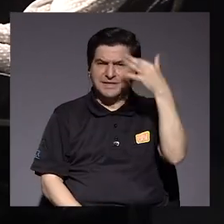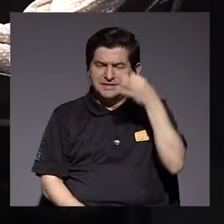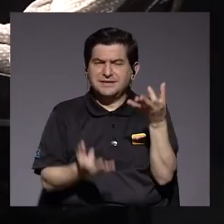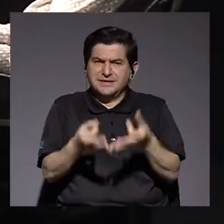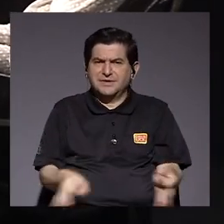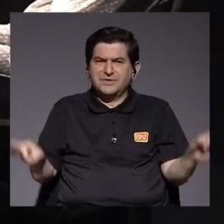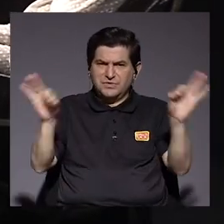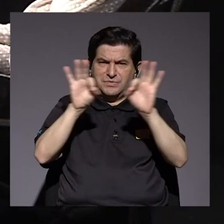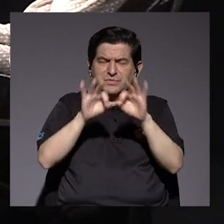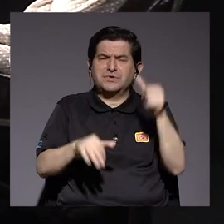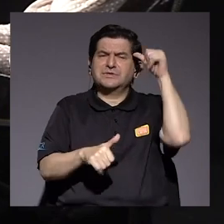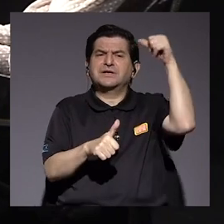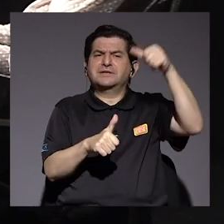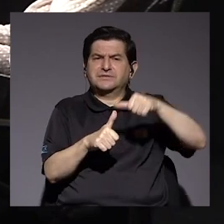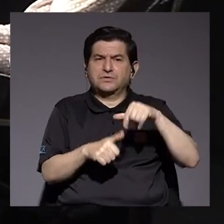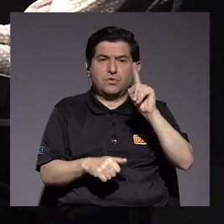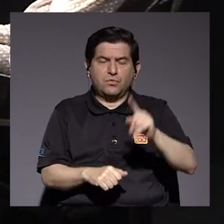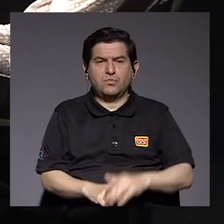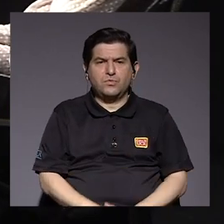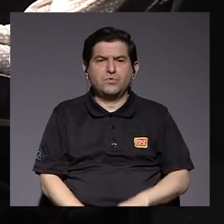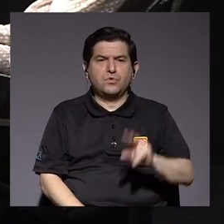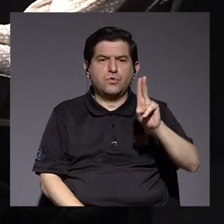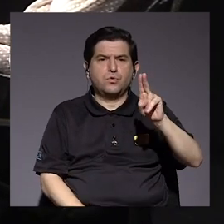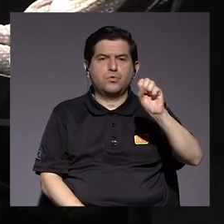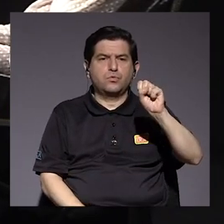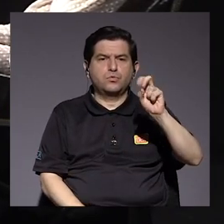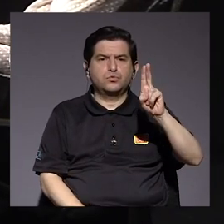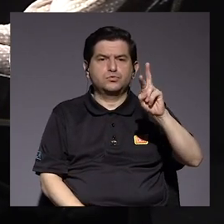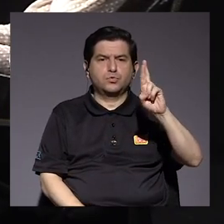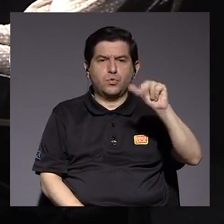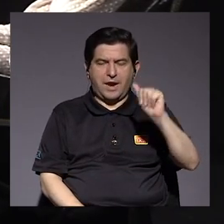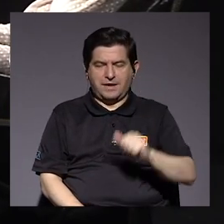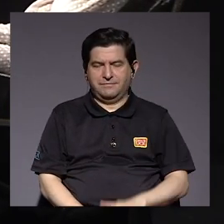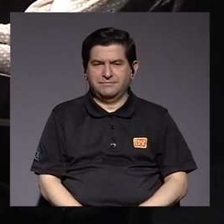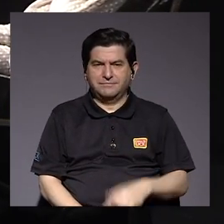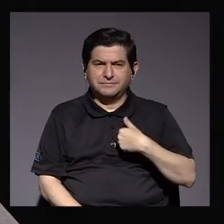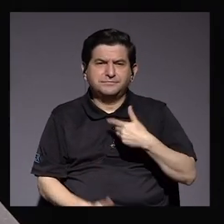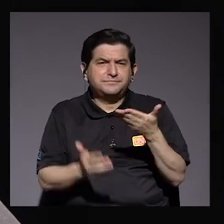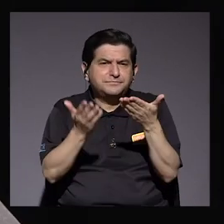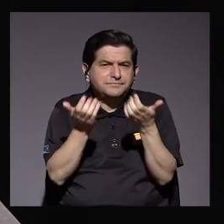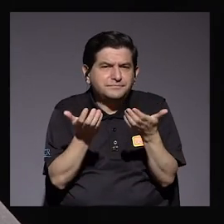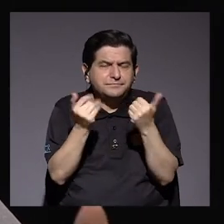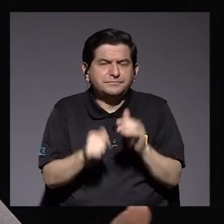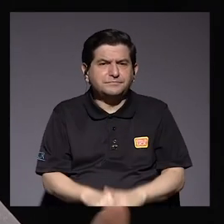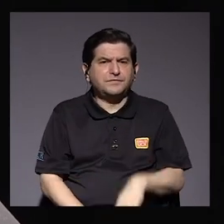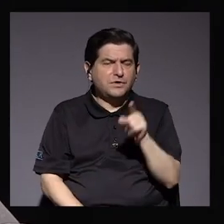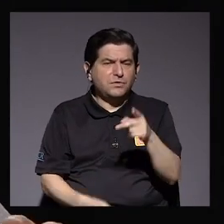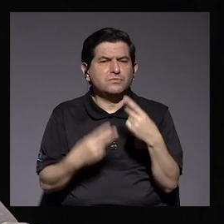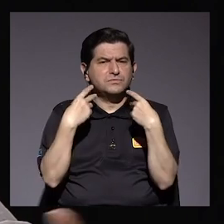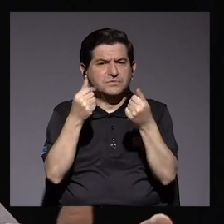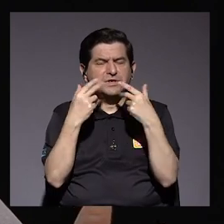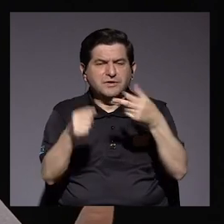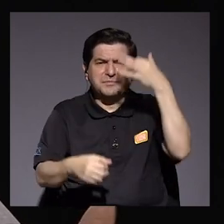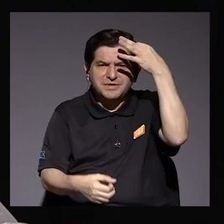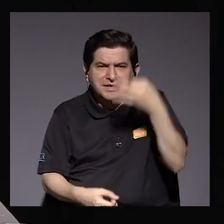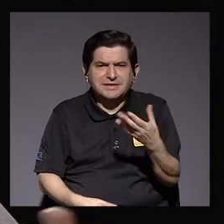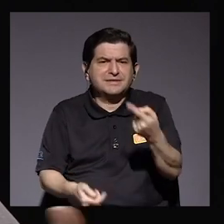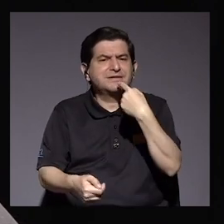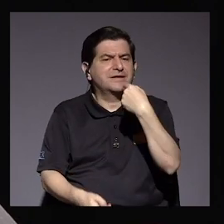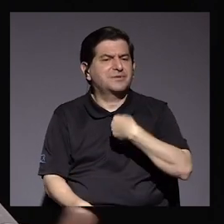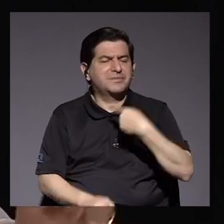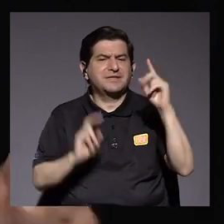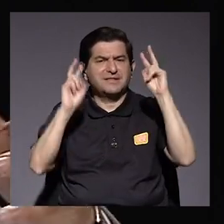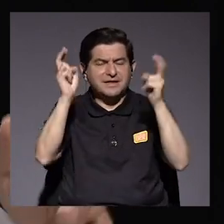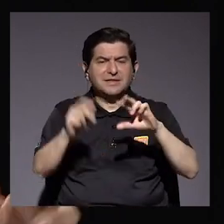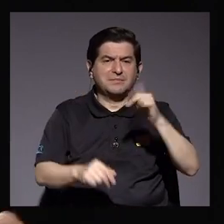aparecido en la foto y que creo que es importante como hacer remembranza de ellos. Uno es la usura. Por ejemplo, me gustaría que me dé rápidamente